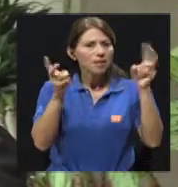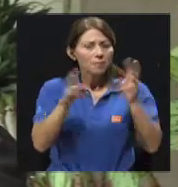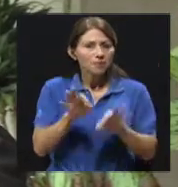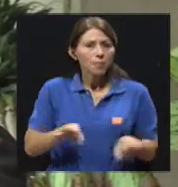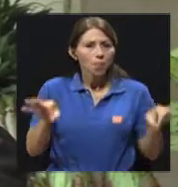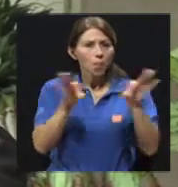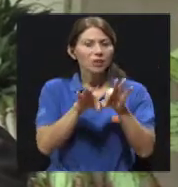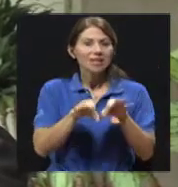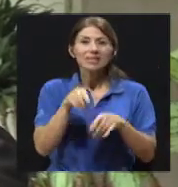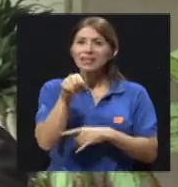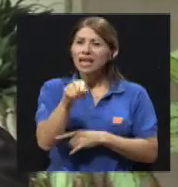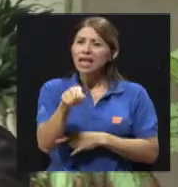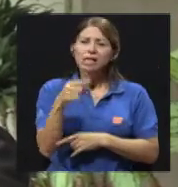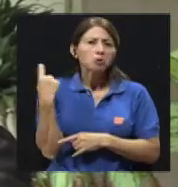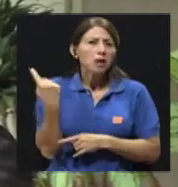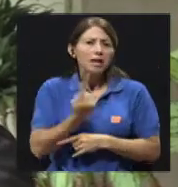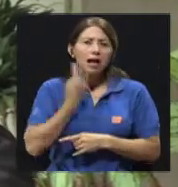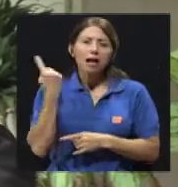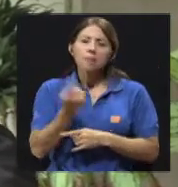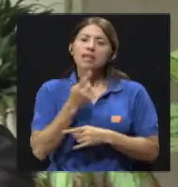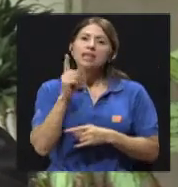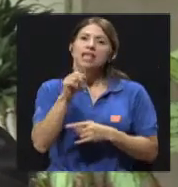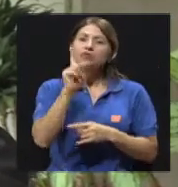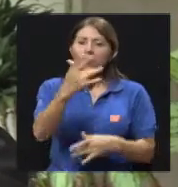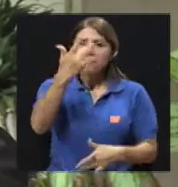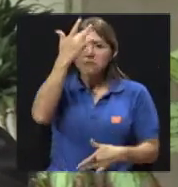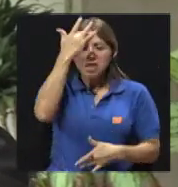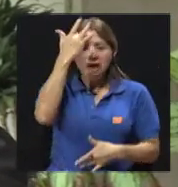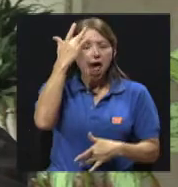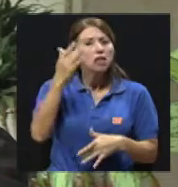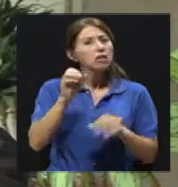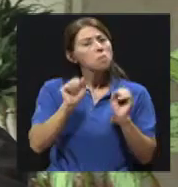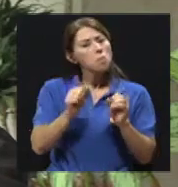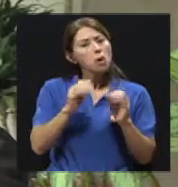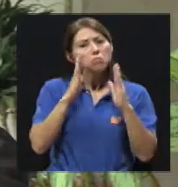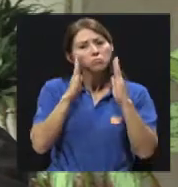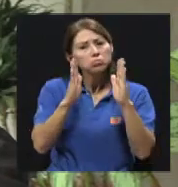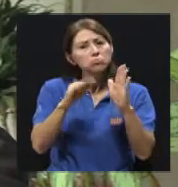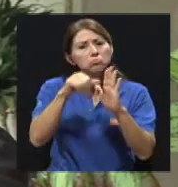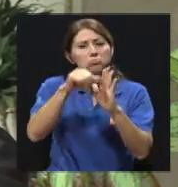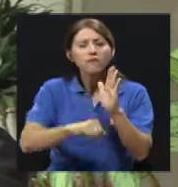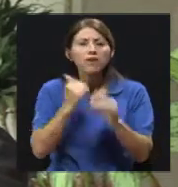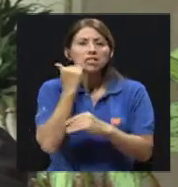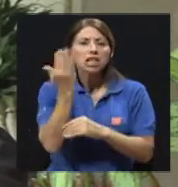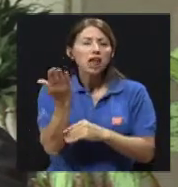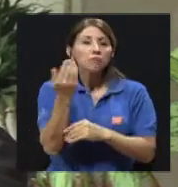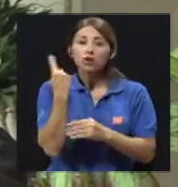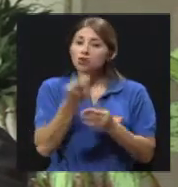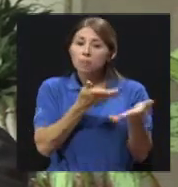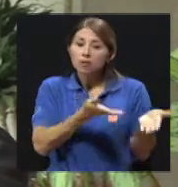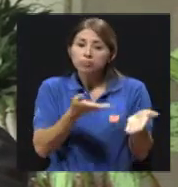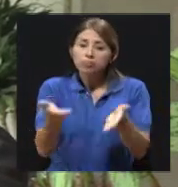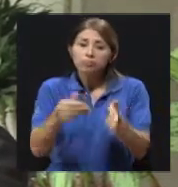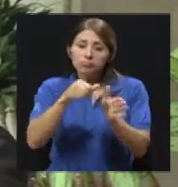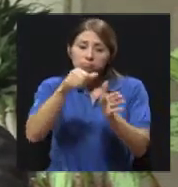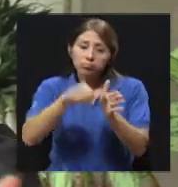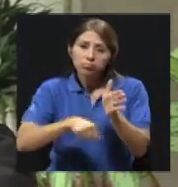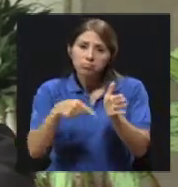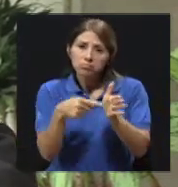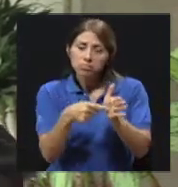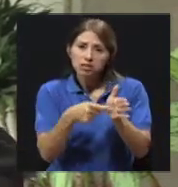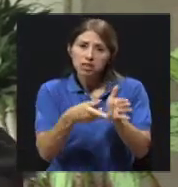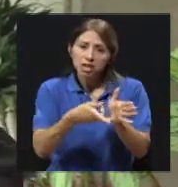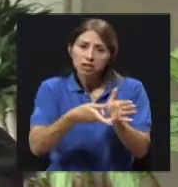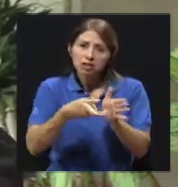padecimiento que se trata con cierta facilidad. Se somete al paciente a una operación, se le extrae el apéndice secal y